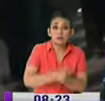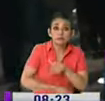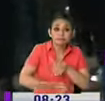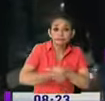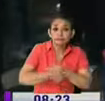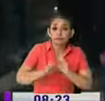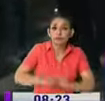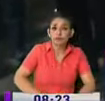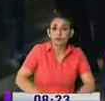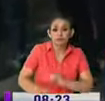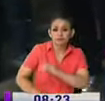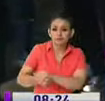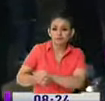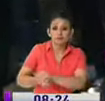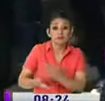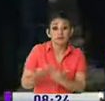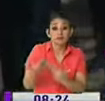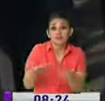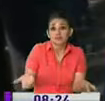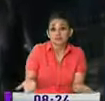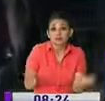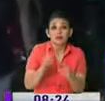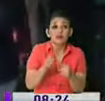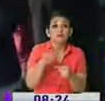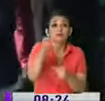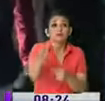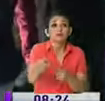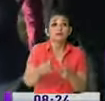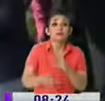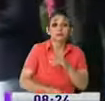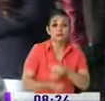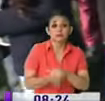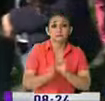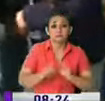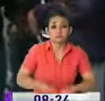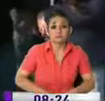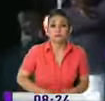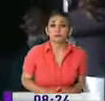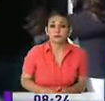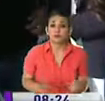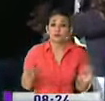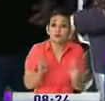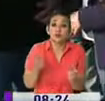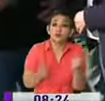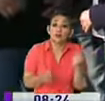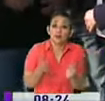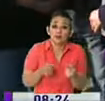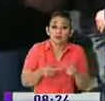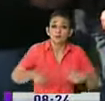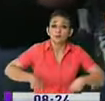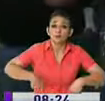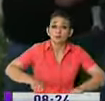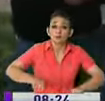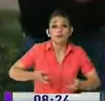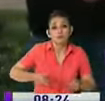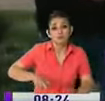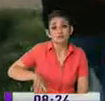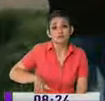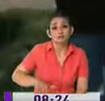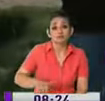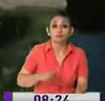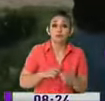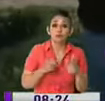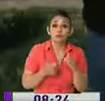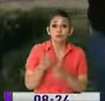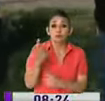pueden esconderse por estos lados de aquí o al frente. También vienen en carros, en motos también. Tenemos un problema también con un